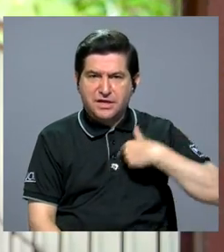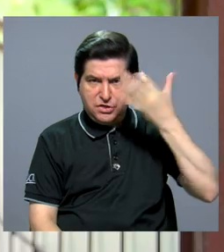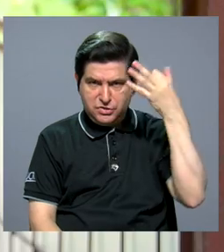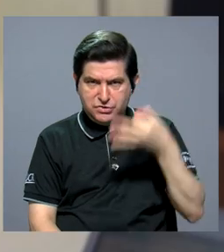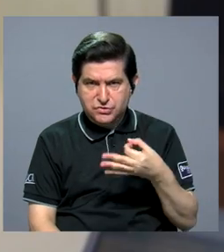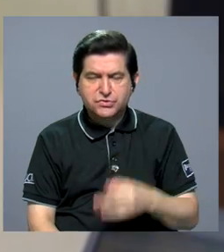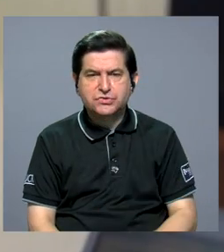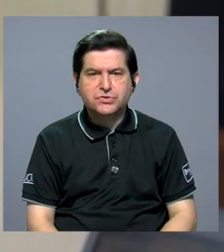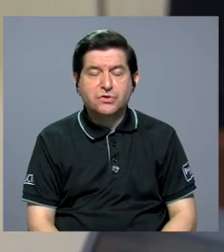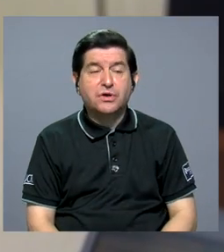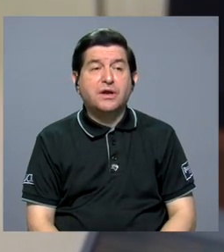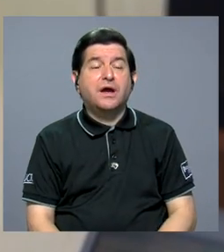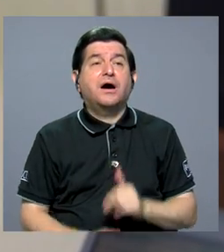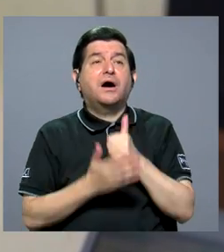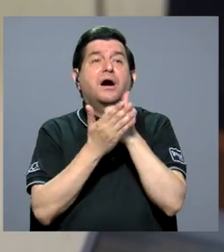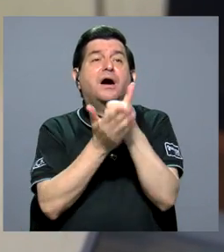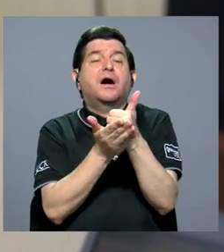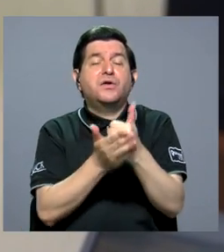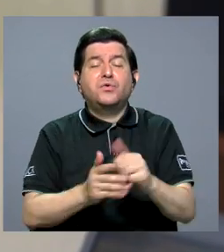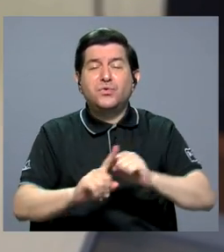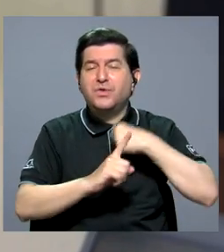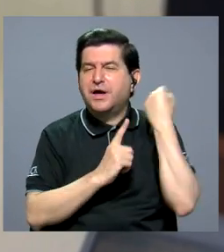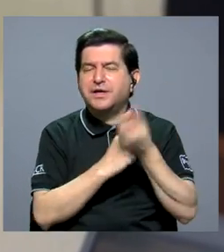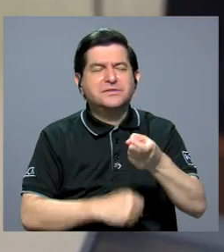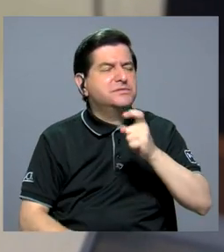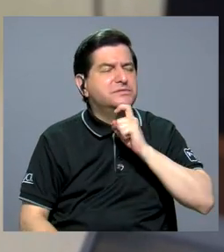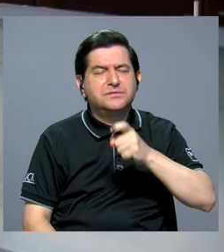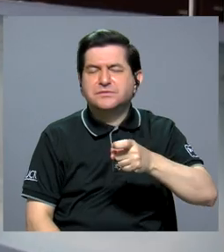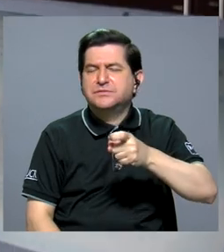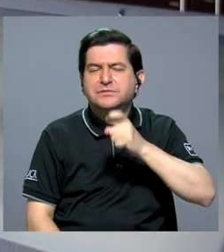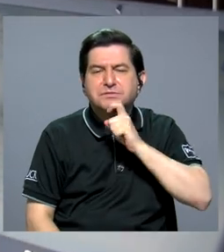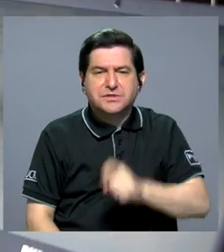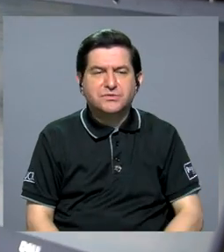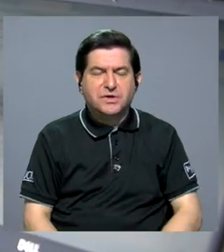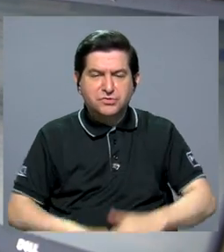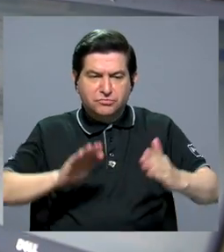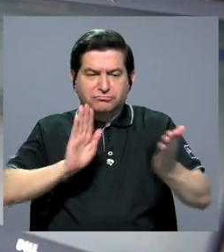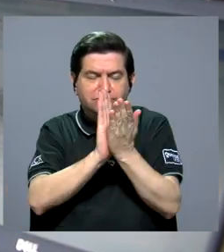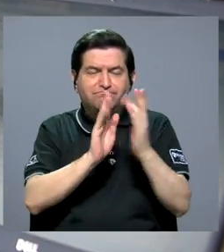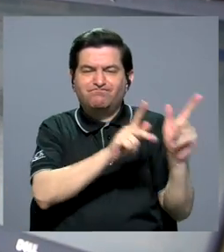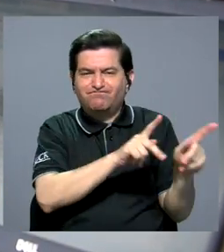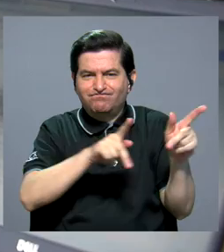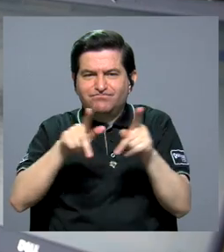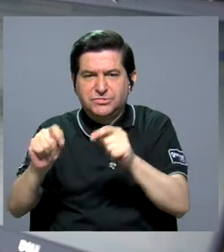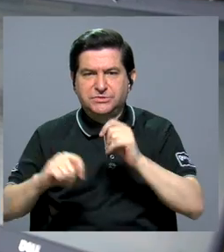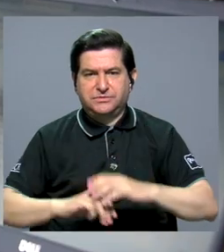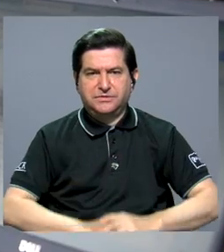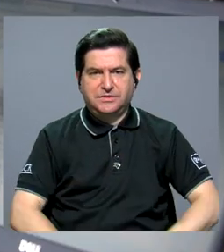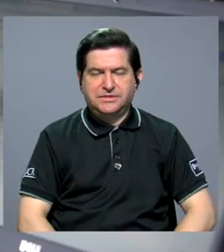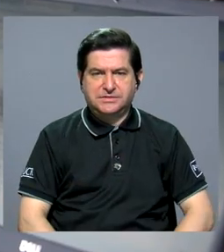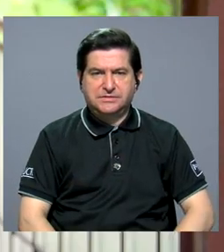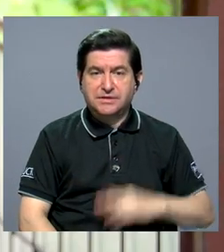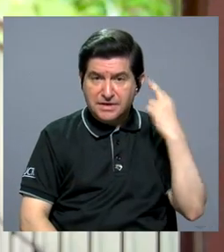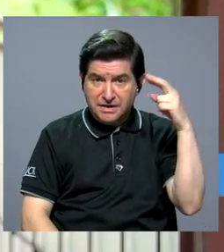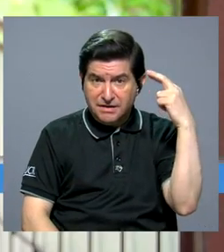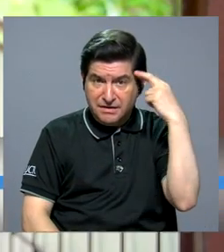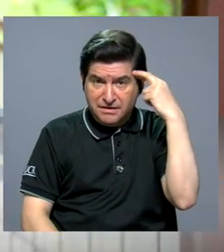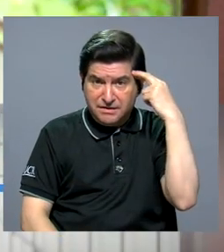un oasis en medio de todo el desierto de que estaban pasando estas personas porque